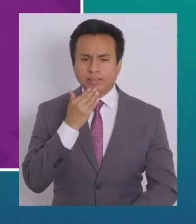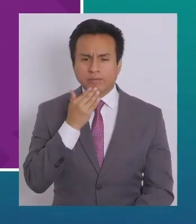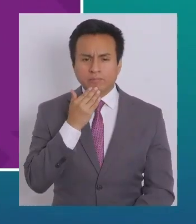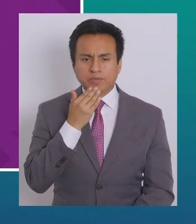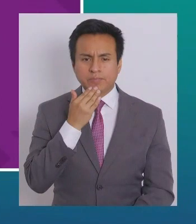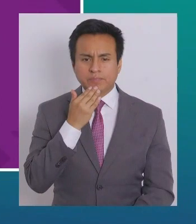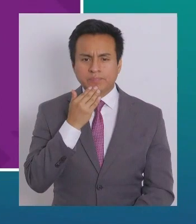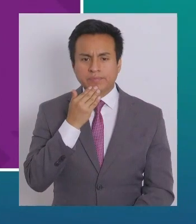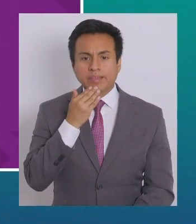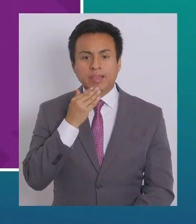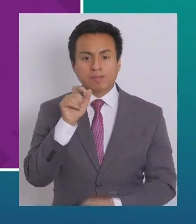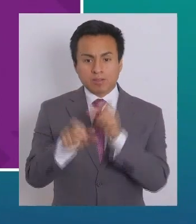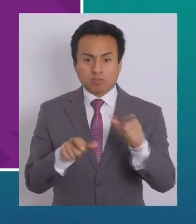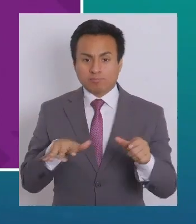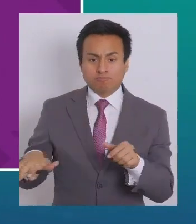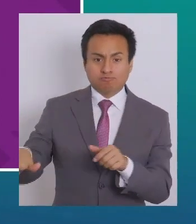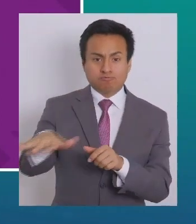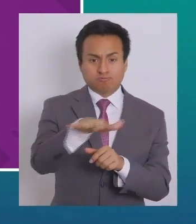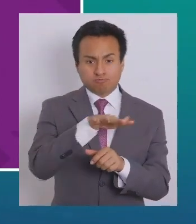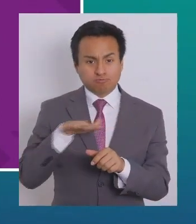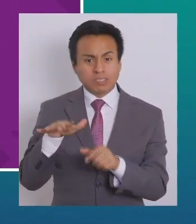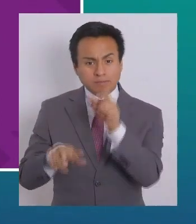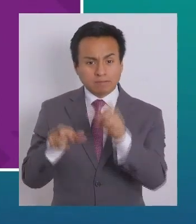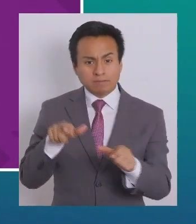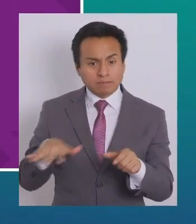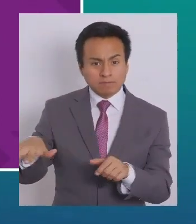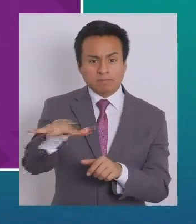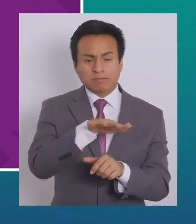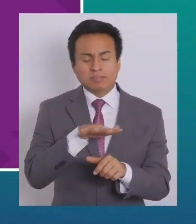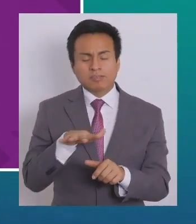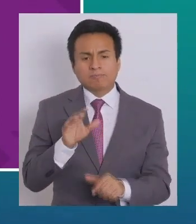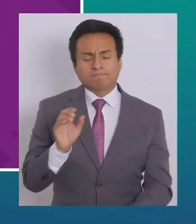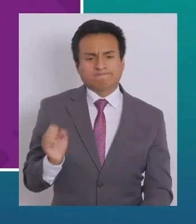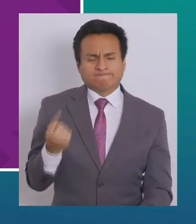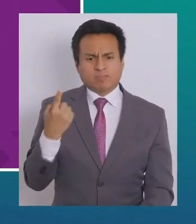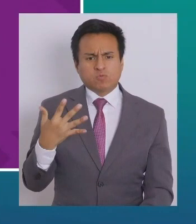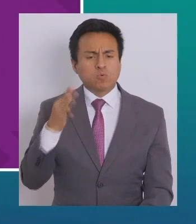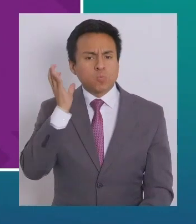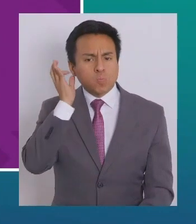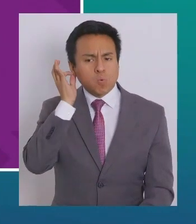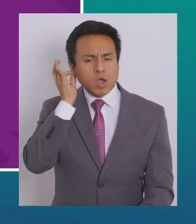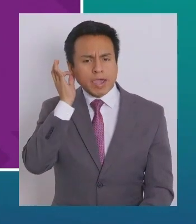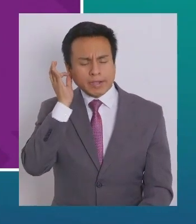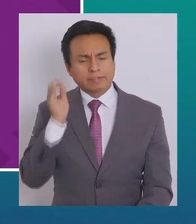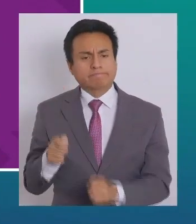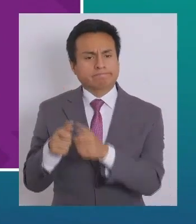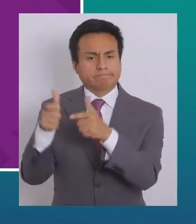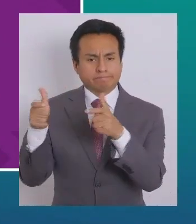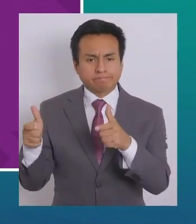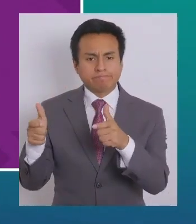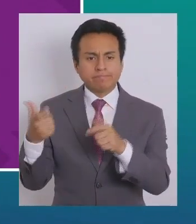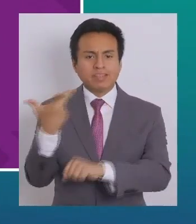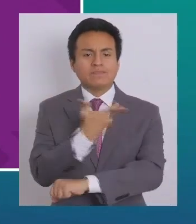que en este universo de personas predominan las mujeres, la mayor cantidad de